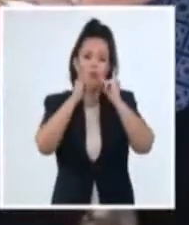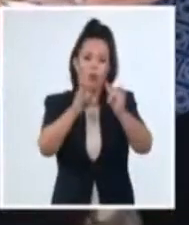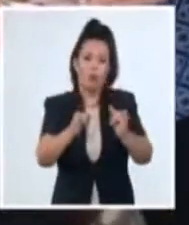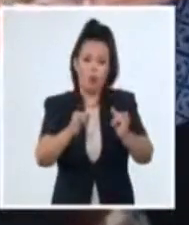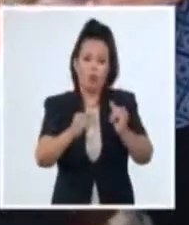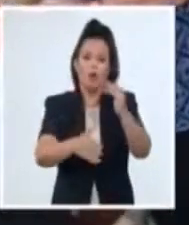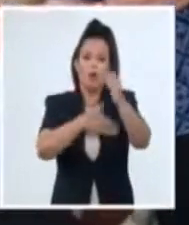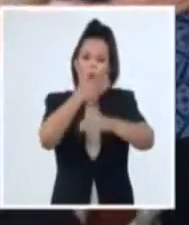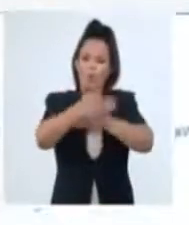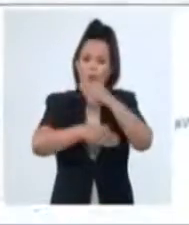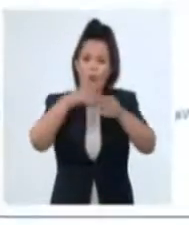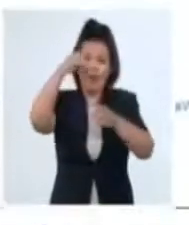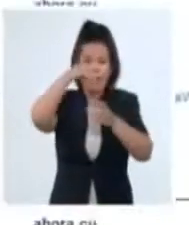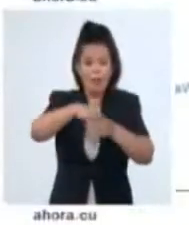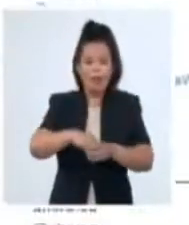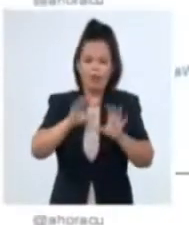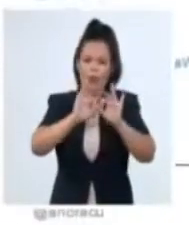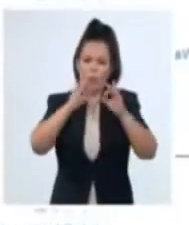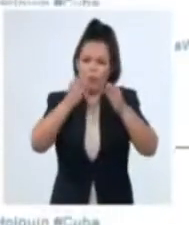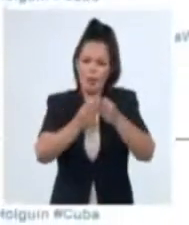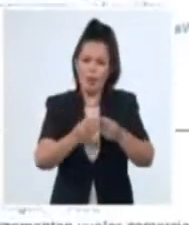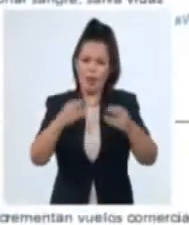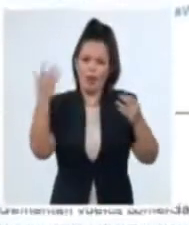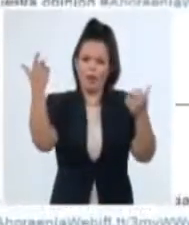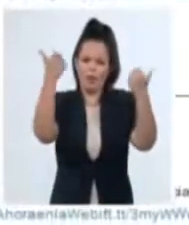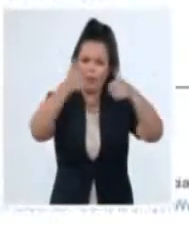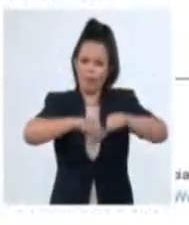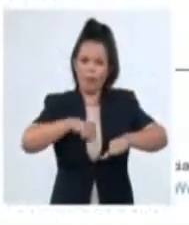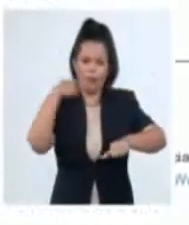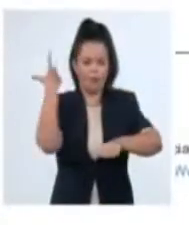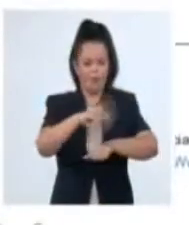que aún se investiga por las autoridades competentes.